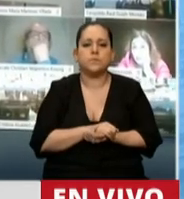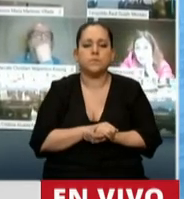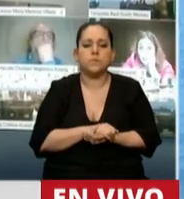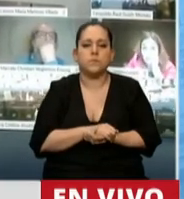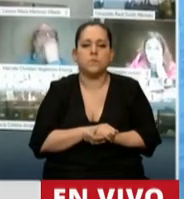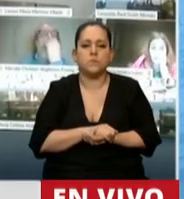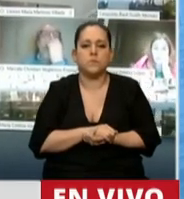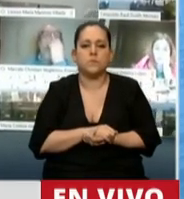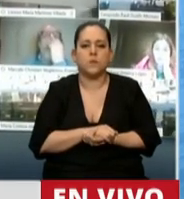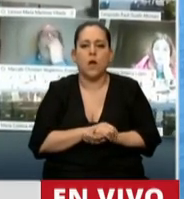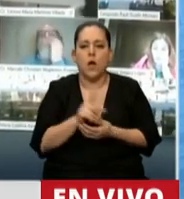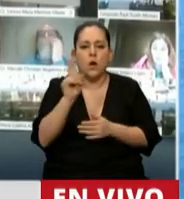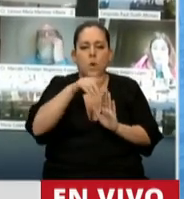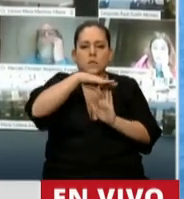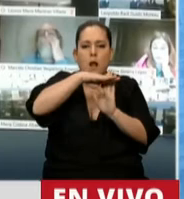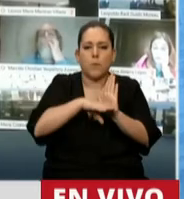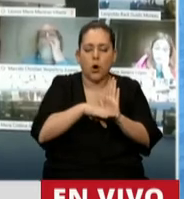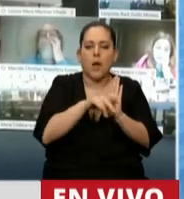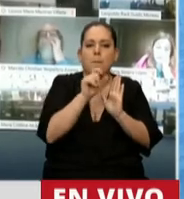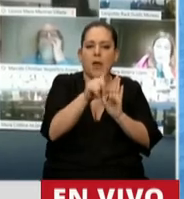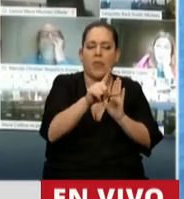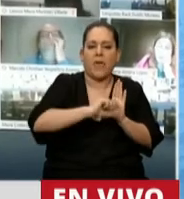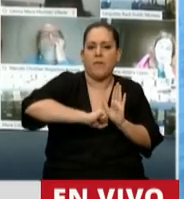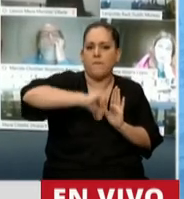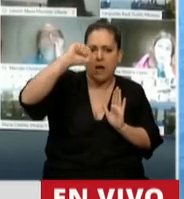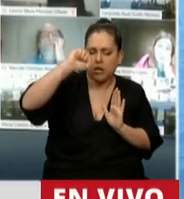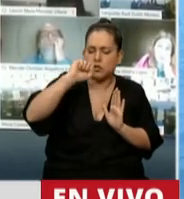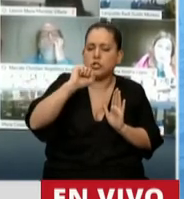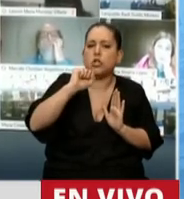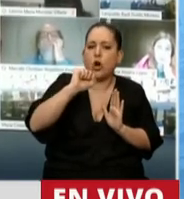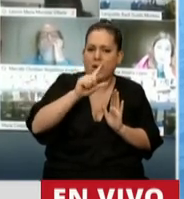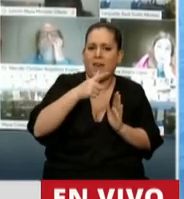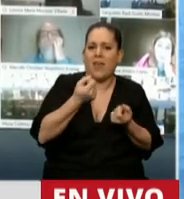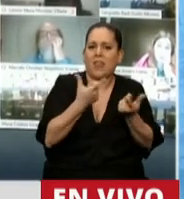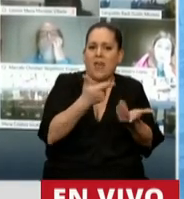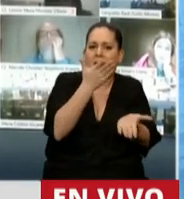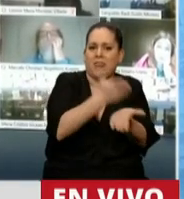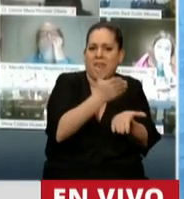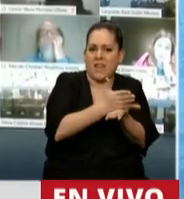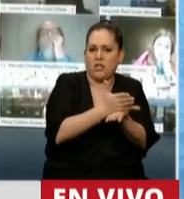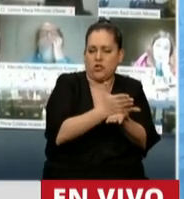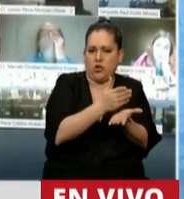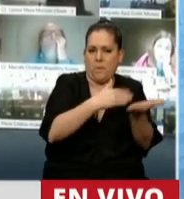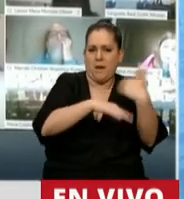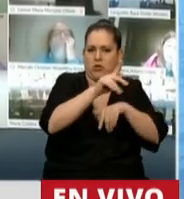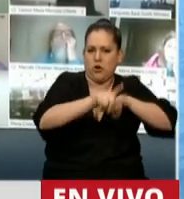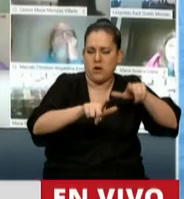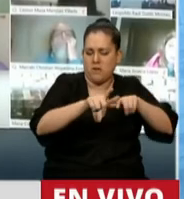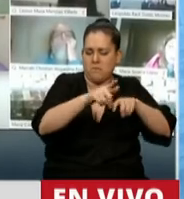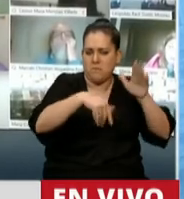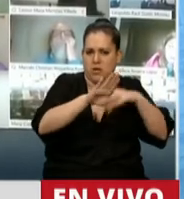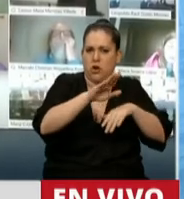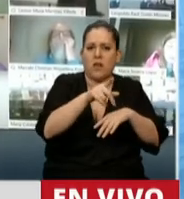el programa de metas por inflación el que garantiza los derechos de las mayorías y esta moratoria